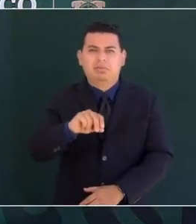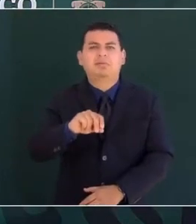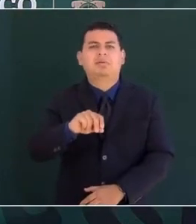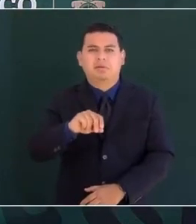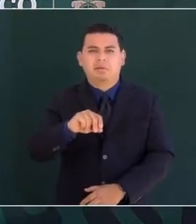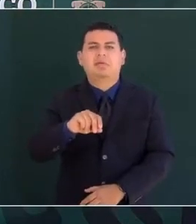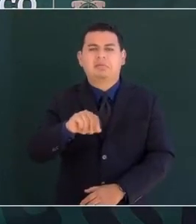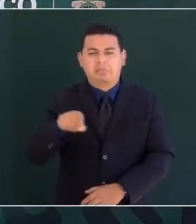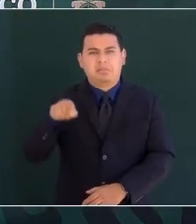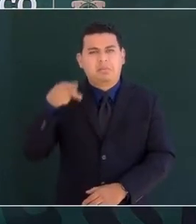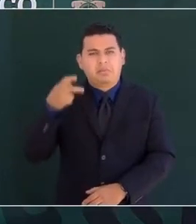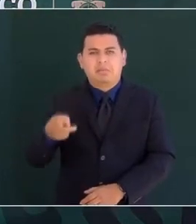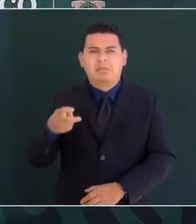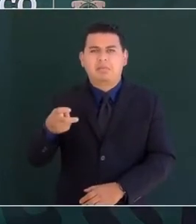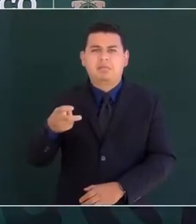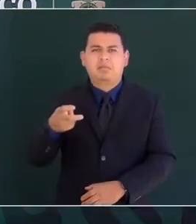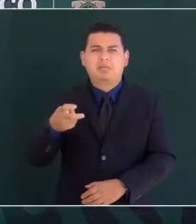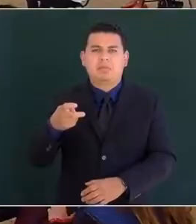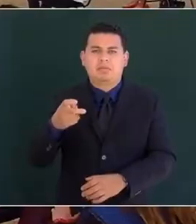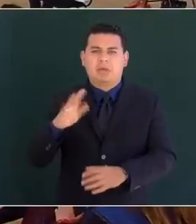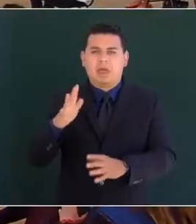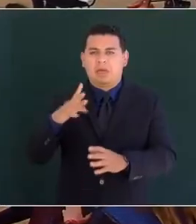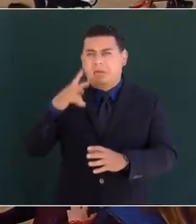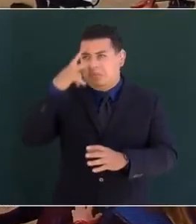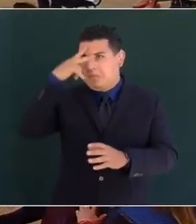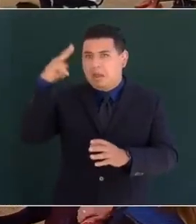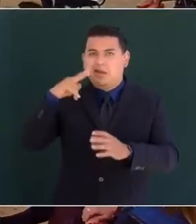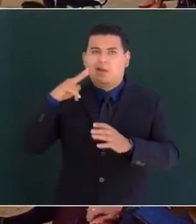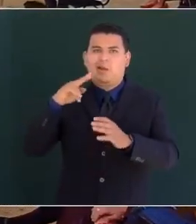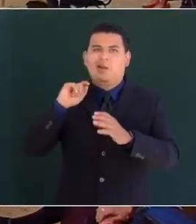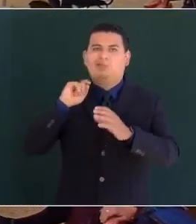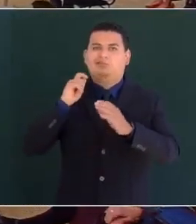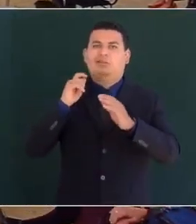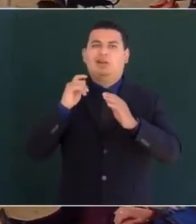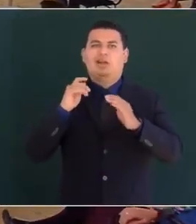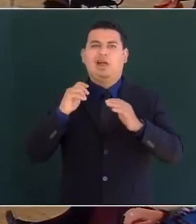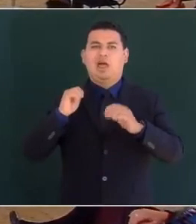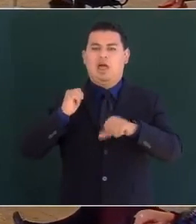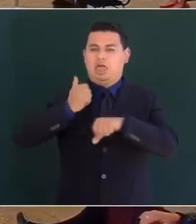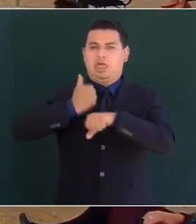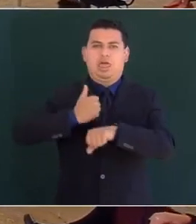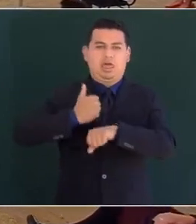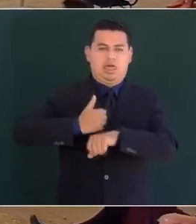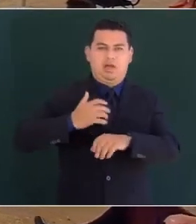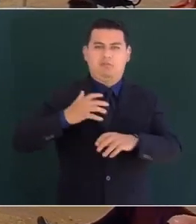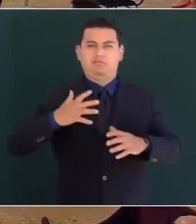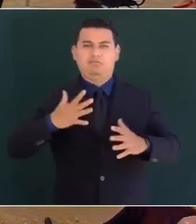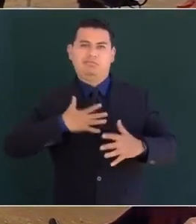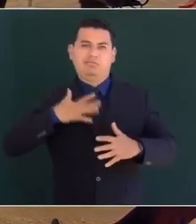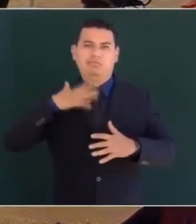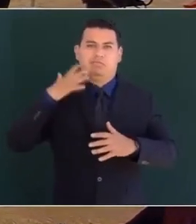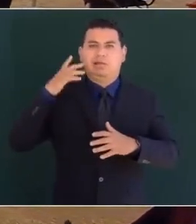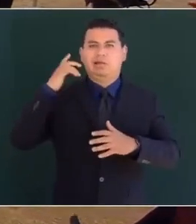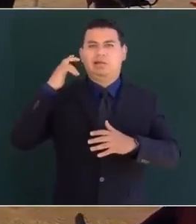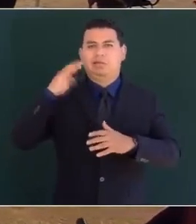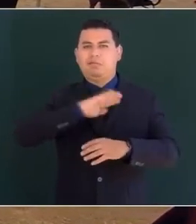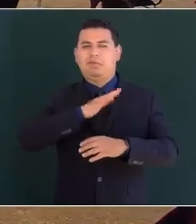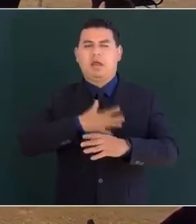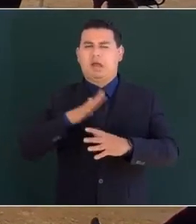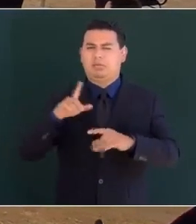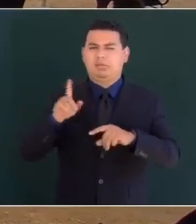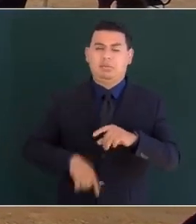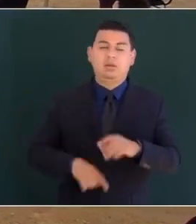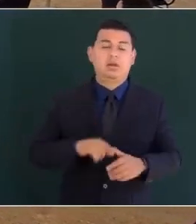sucesivo imperio mexicano el 27 de septiembre de 1821